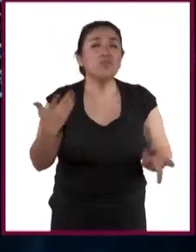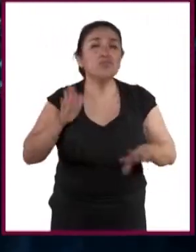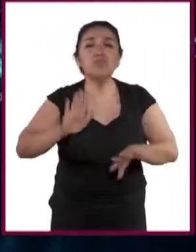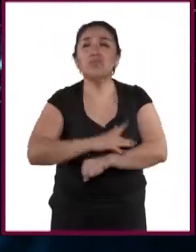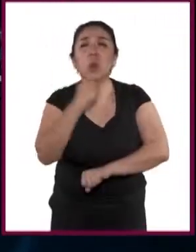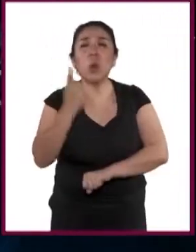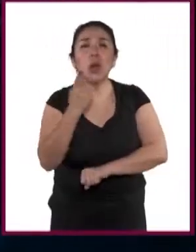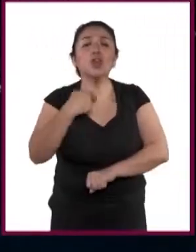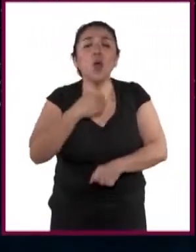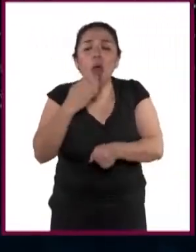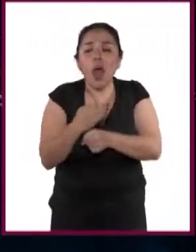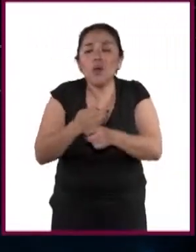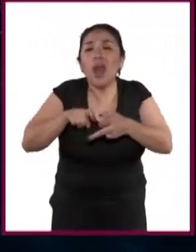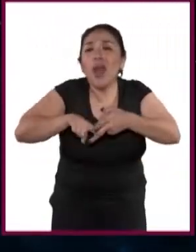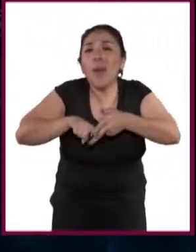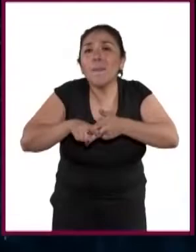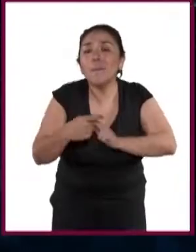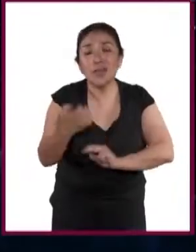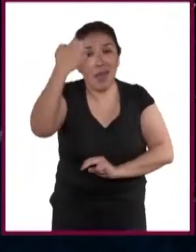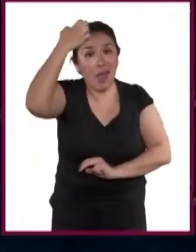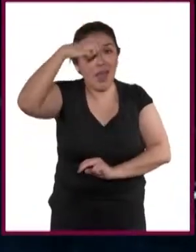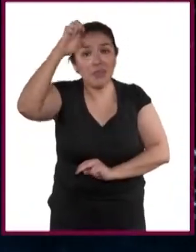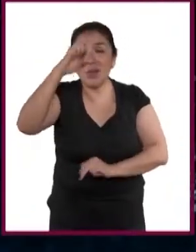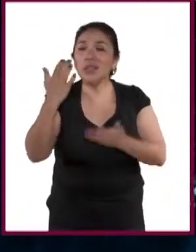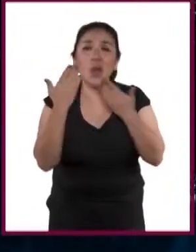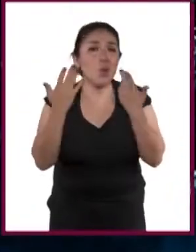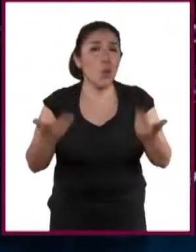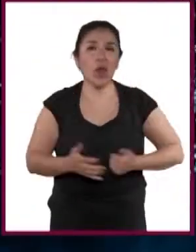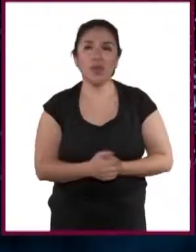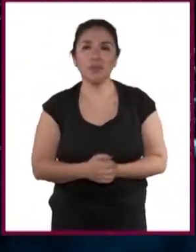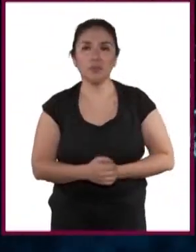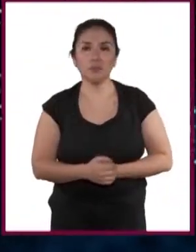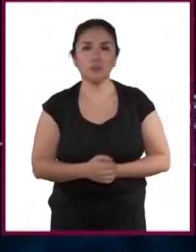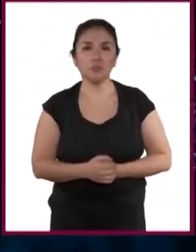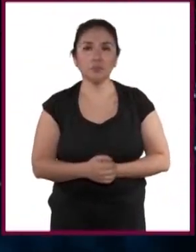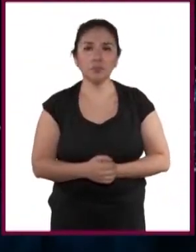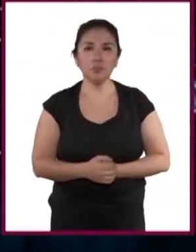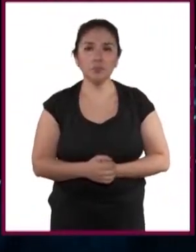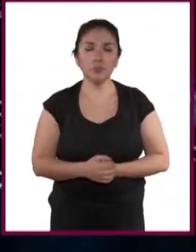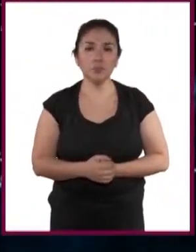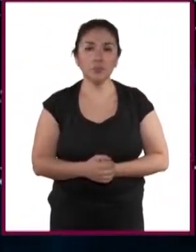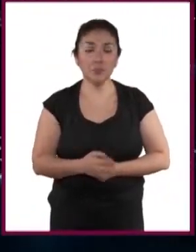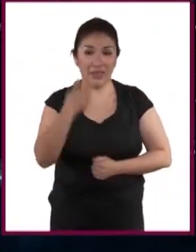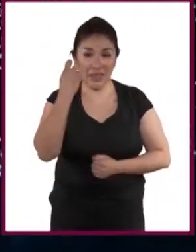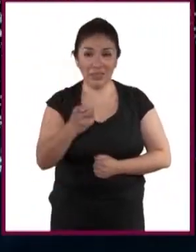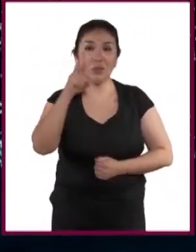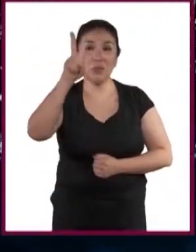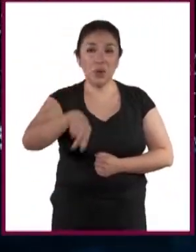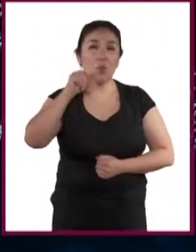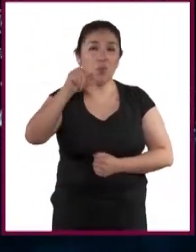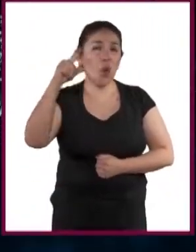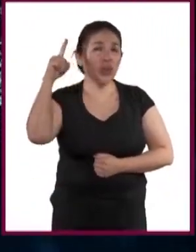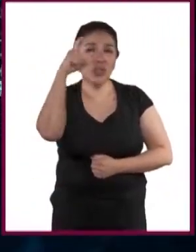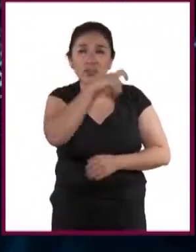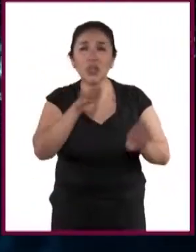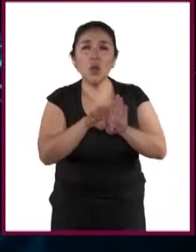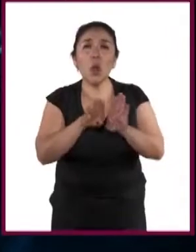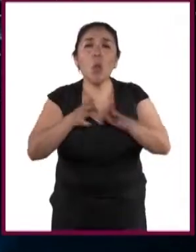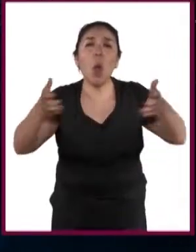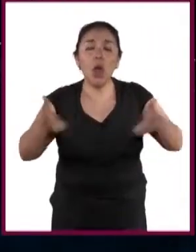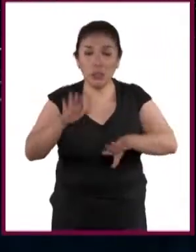pues como voy empezando no tengo experiencia laboral. Desde cualquier punto es algo difícil de realizar,